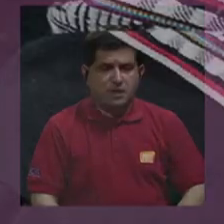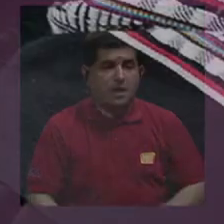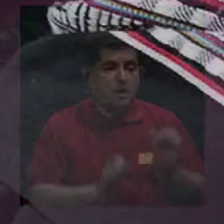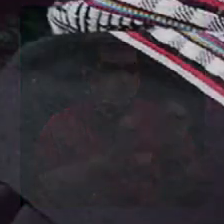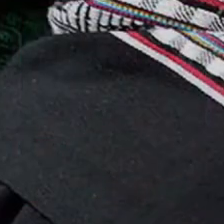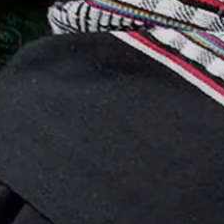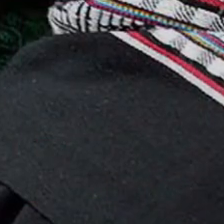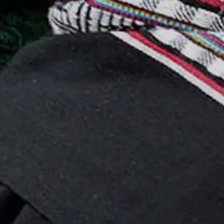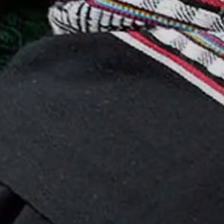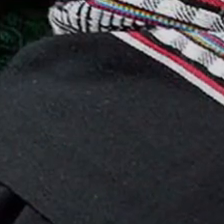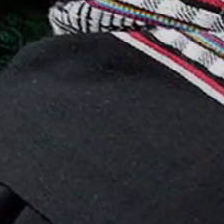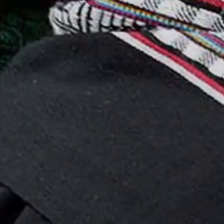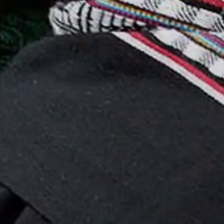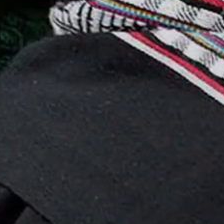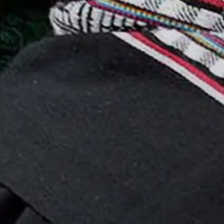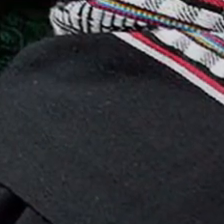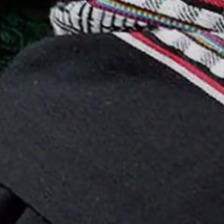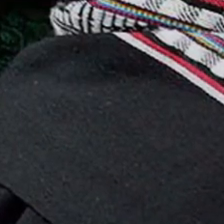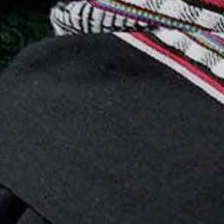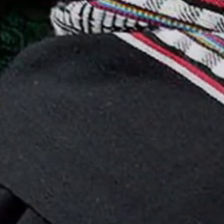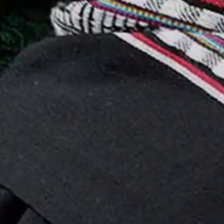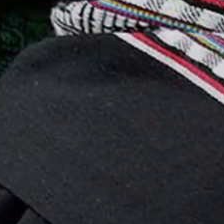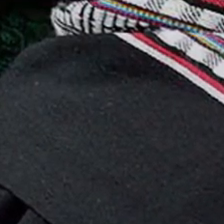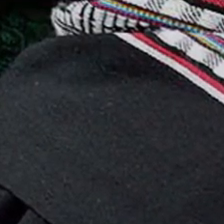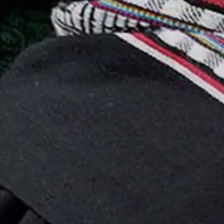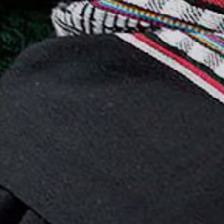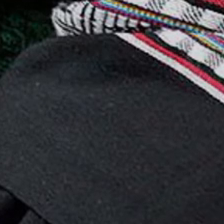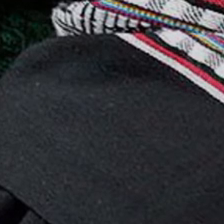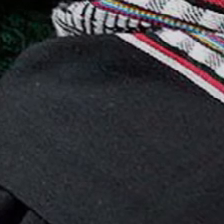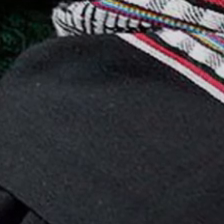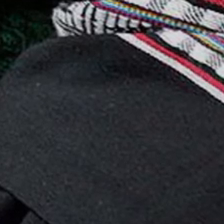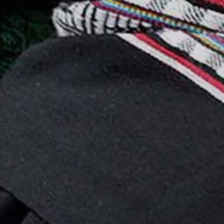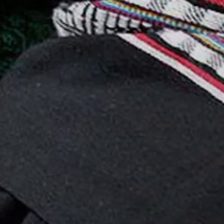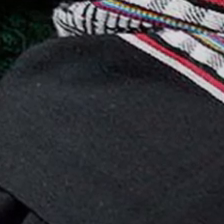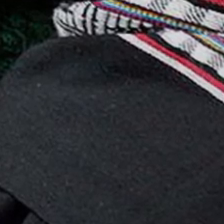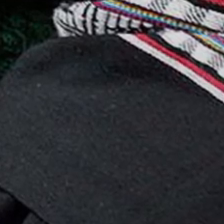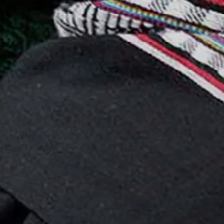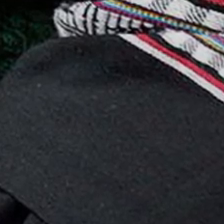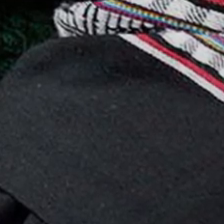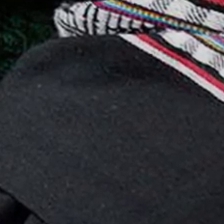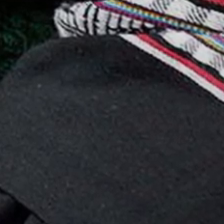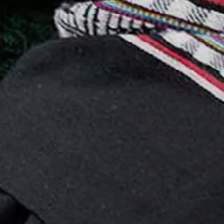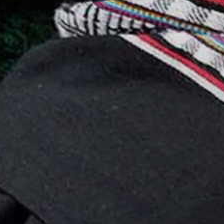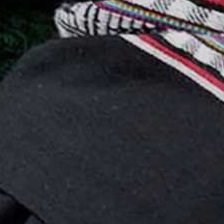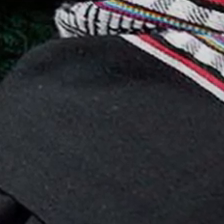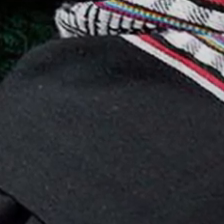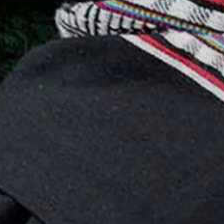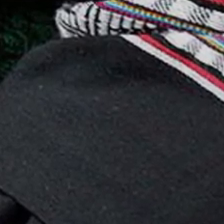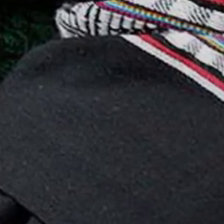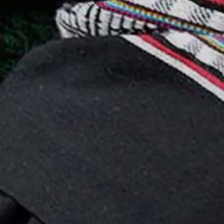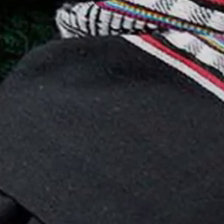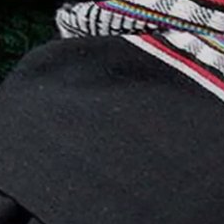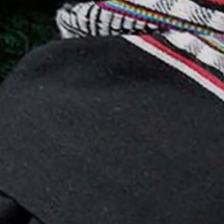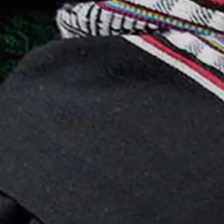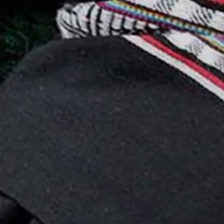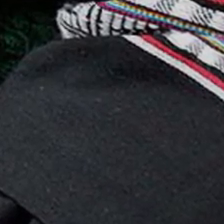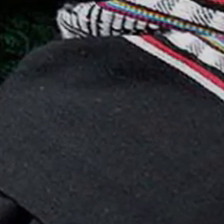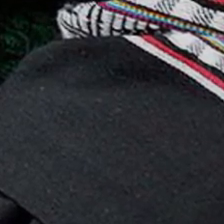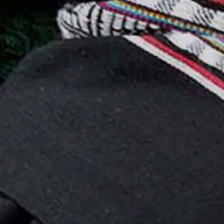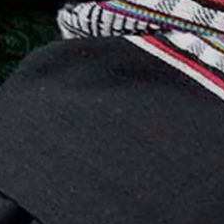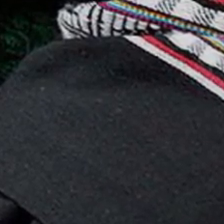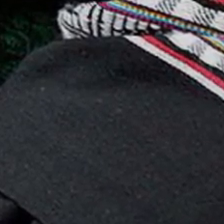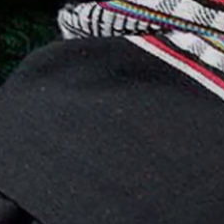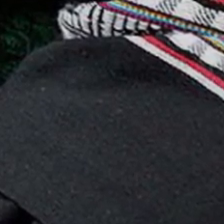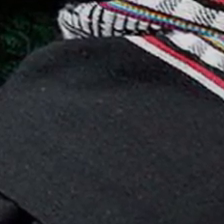posibilidades de que mujeres de diferentes lugares puedan acceder a la justicia, ¿verdad? Pero creemos también, y las mujeres lo